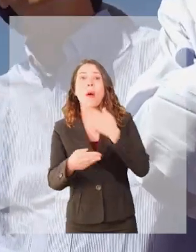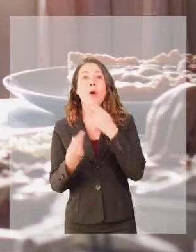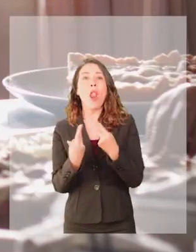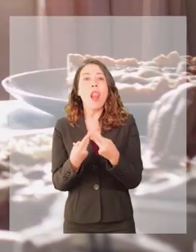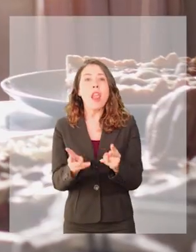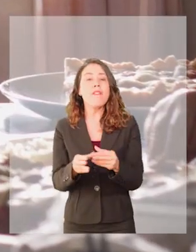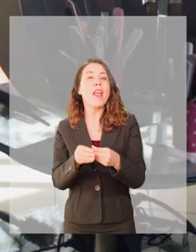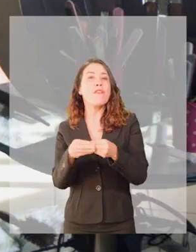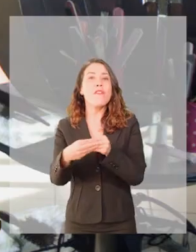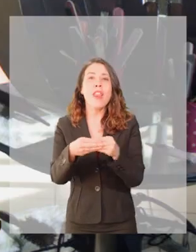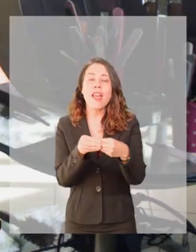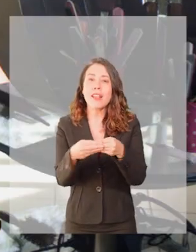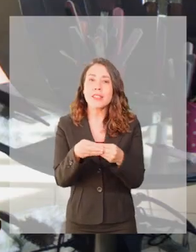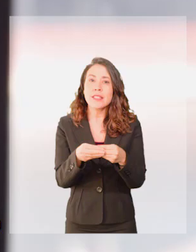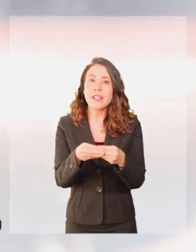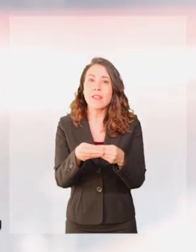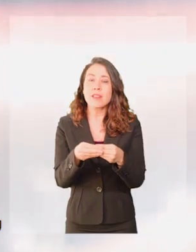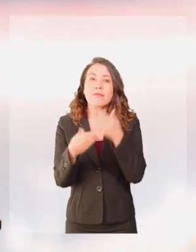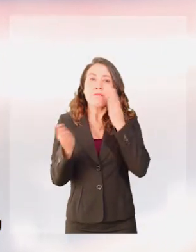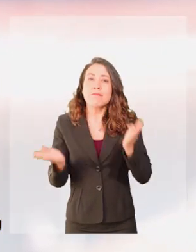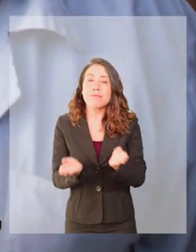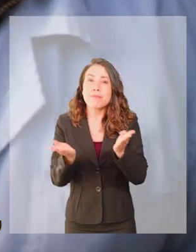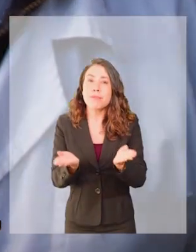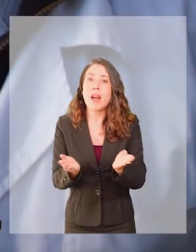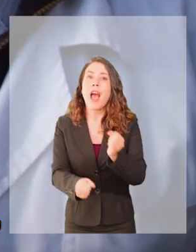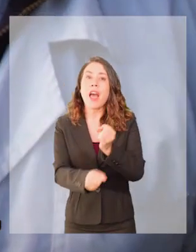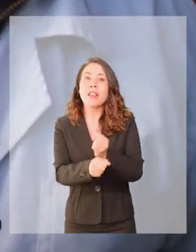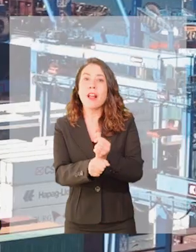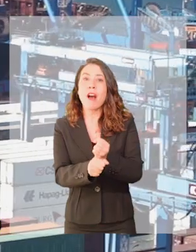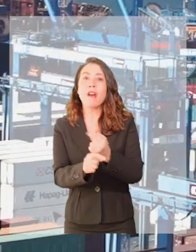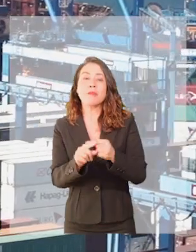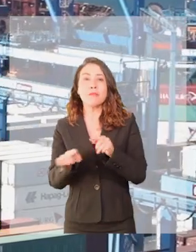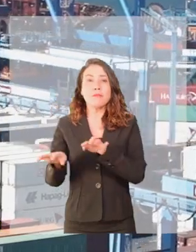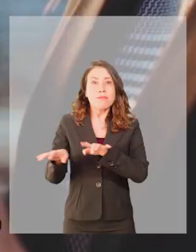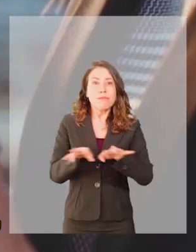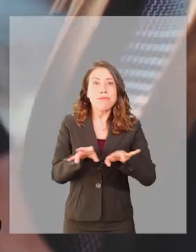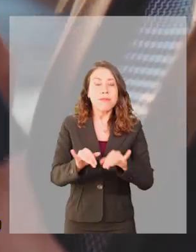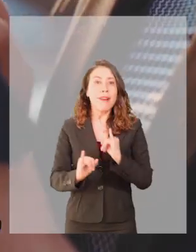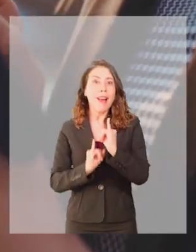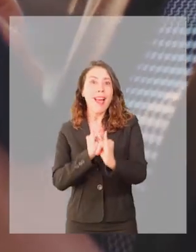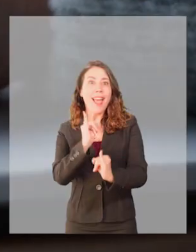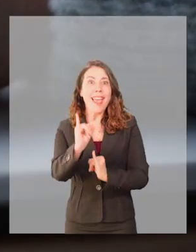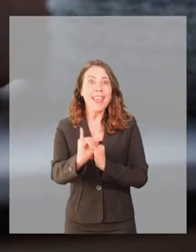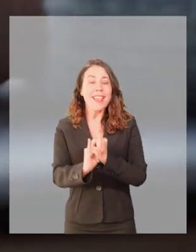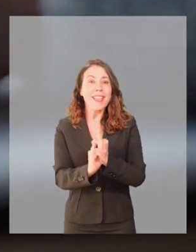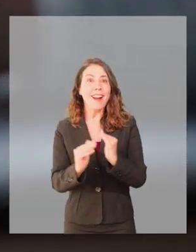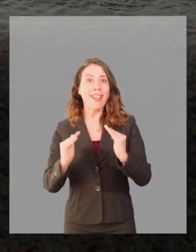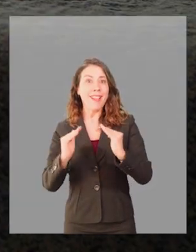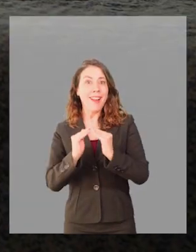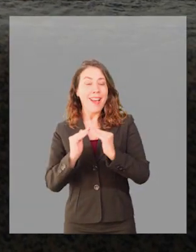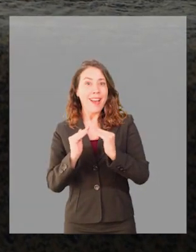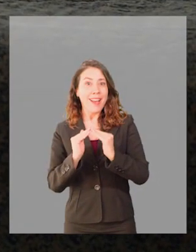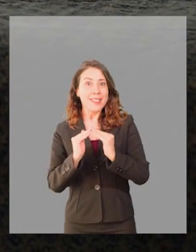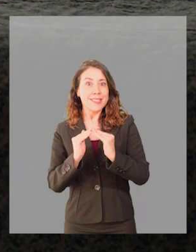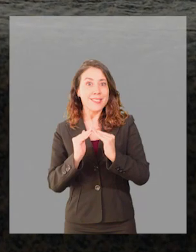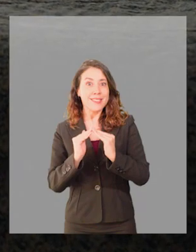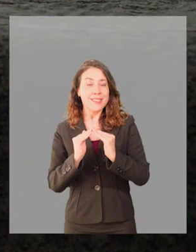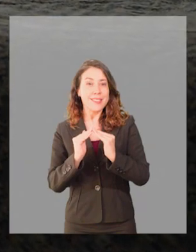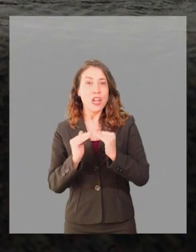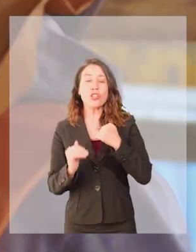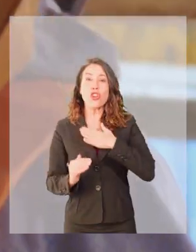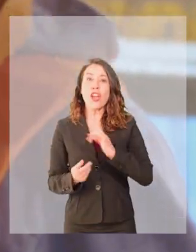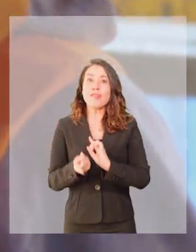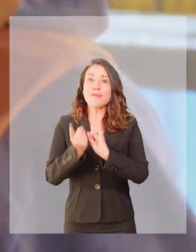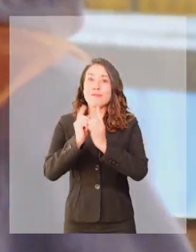de trabajo más libres y más flexibles. Y potenciar el trabajo a distancia, a través de internet y el trabajo